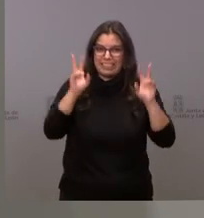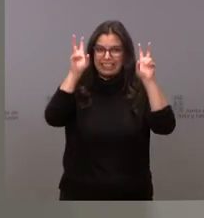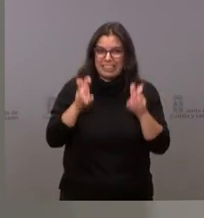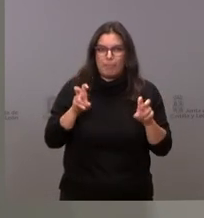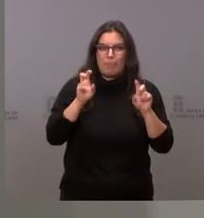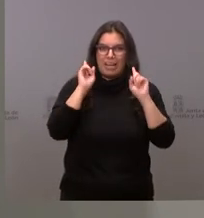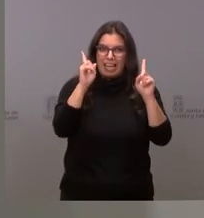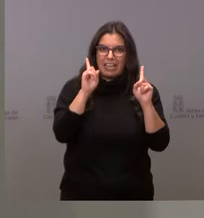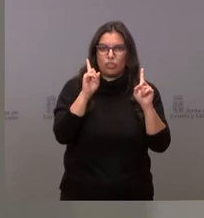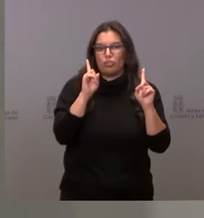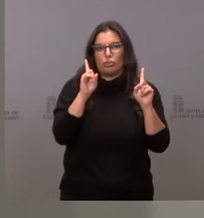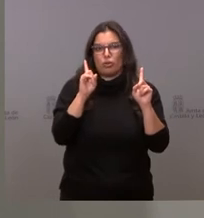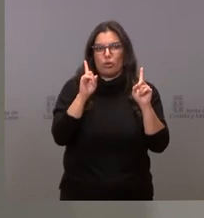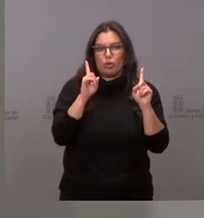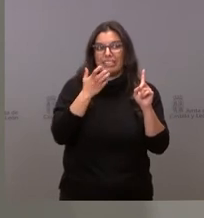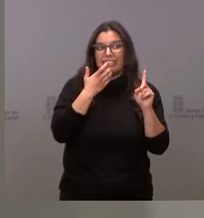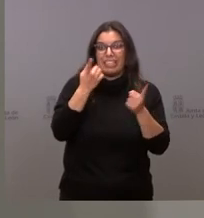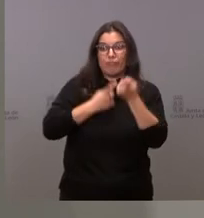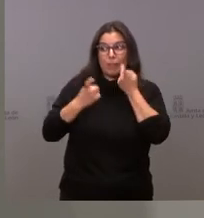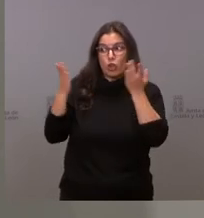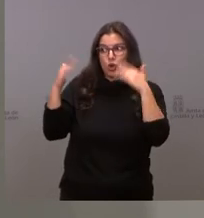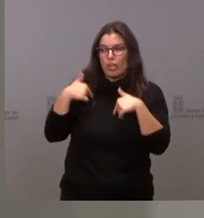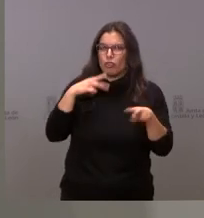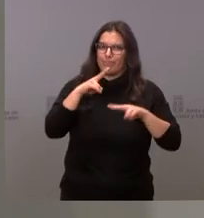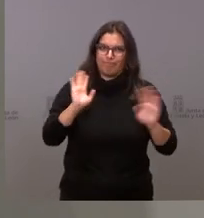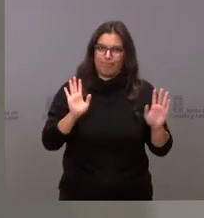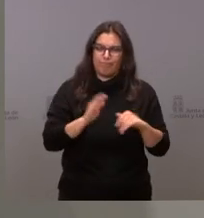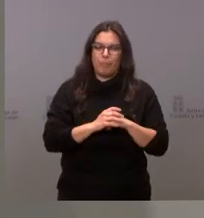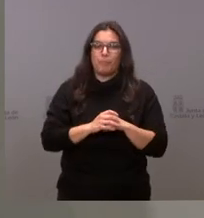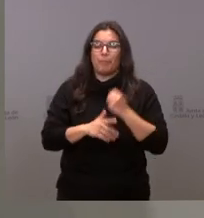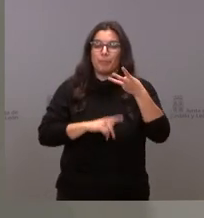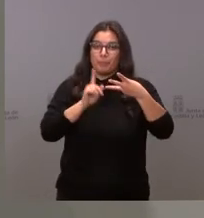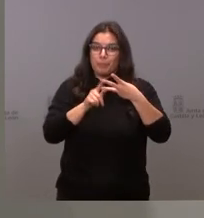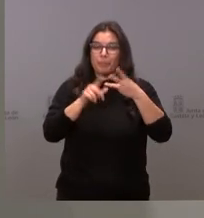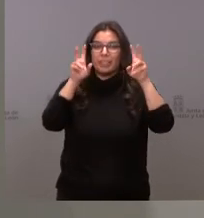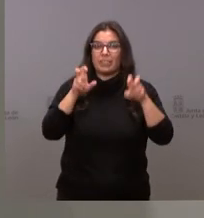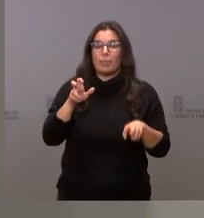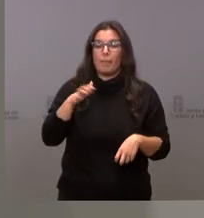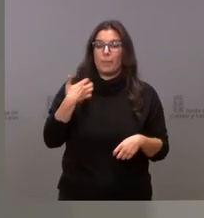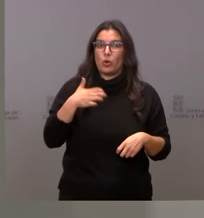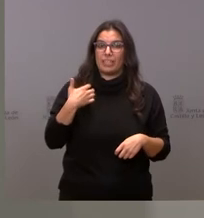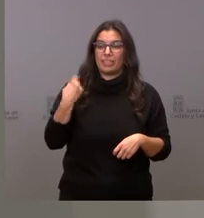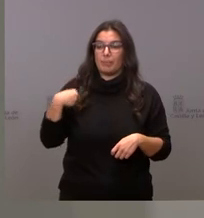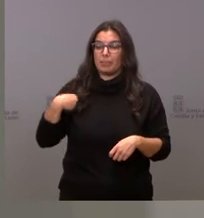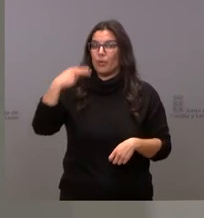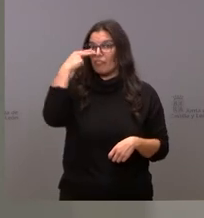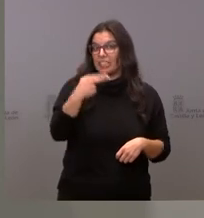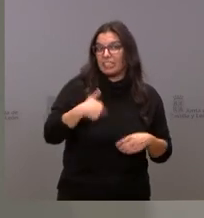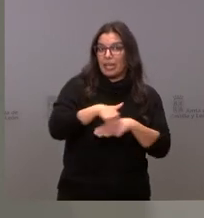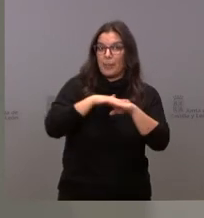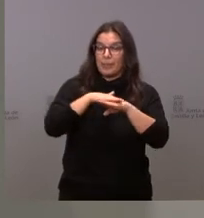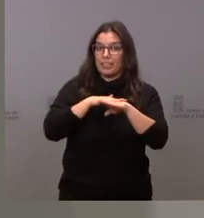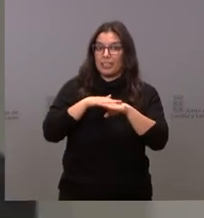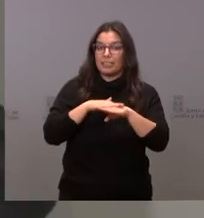este caso y no me gusta contestar si no tengo la información y sobre el malestar sobre la visita de la ministra